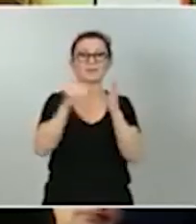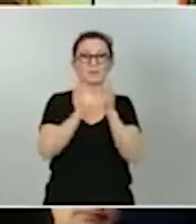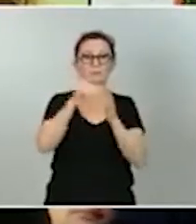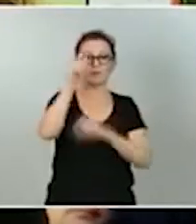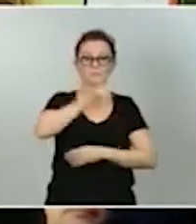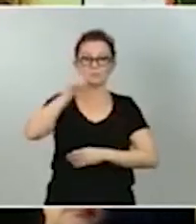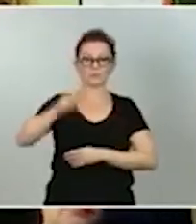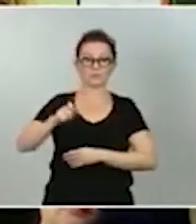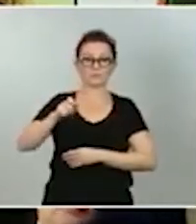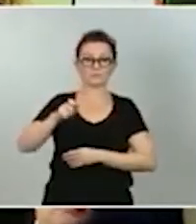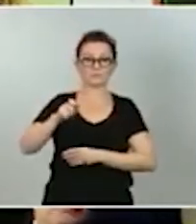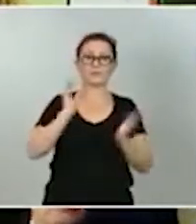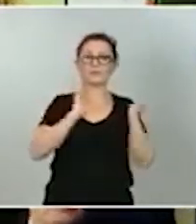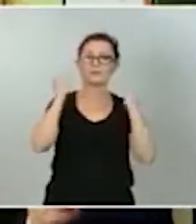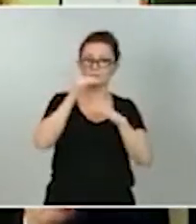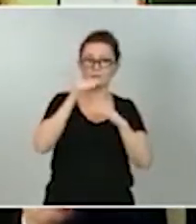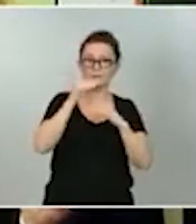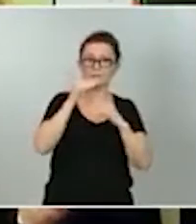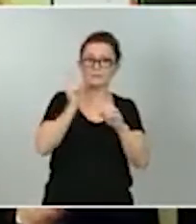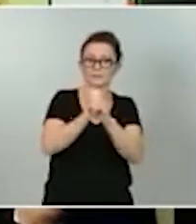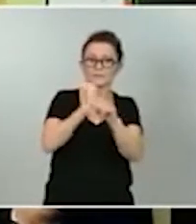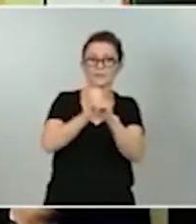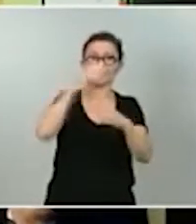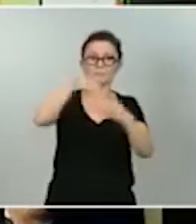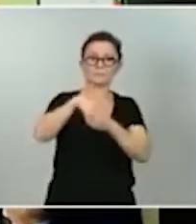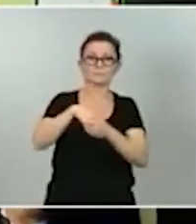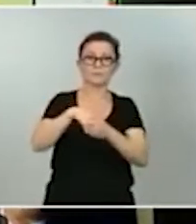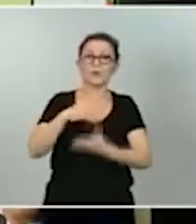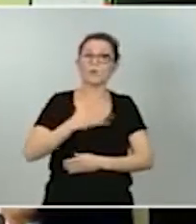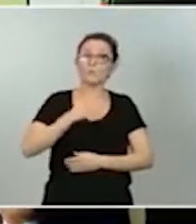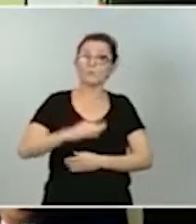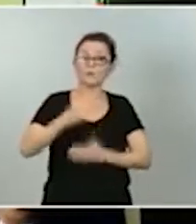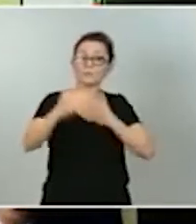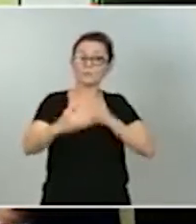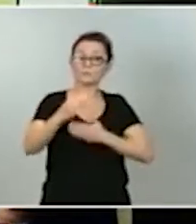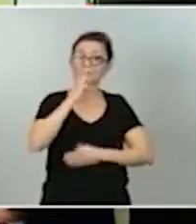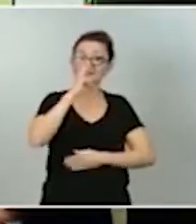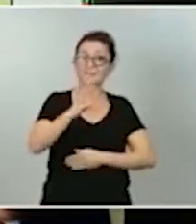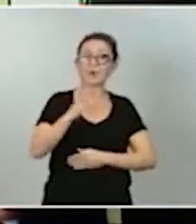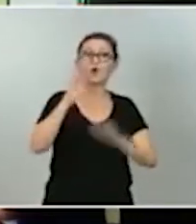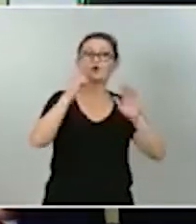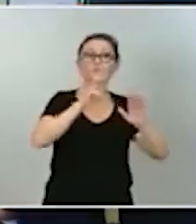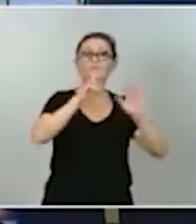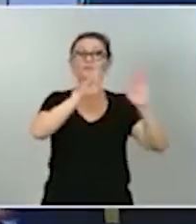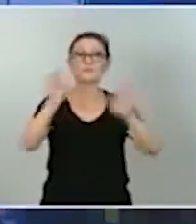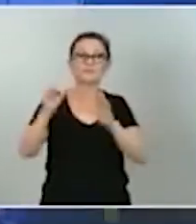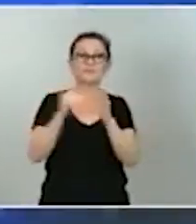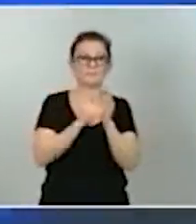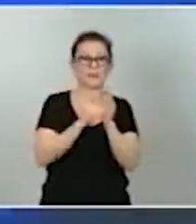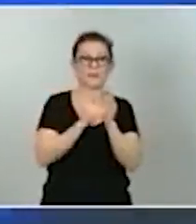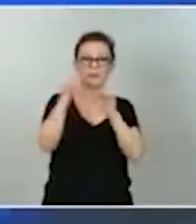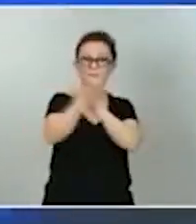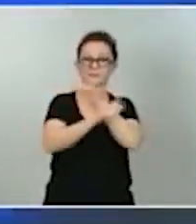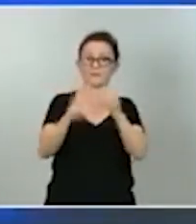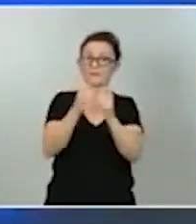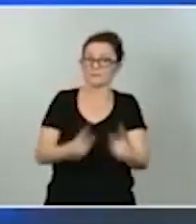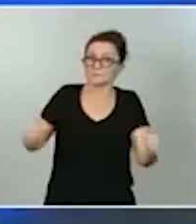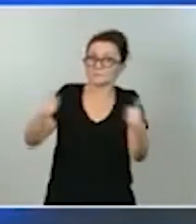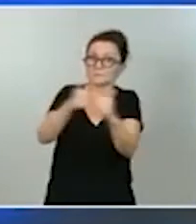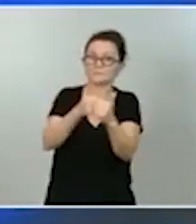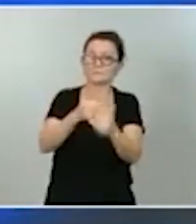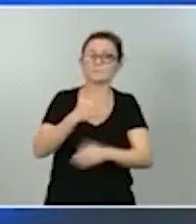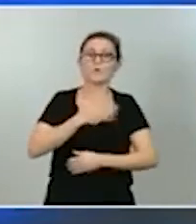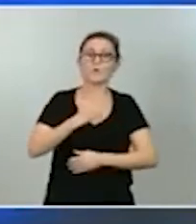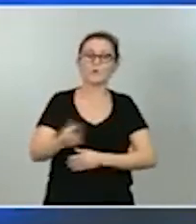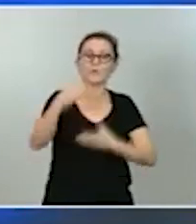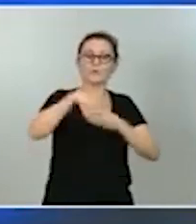posibilitaremos que en tres años 870.000 personas dependientes vivan en su domicilio